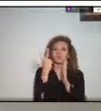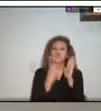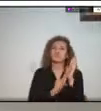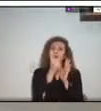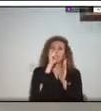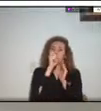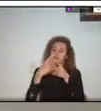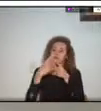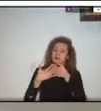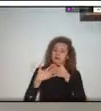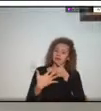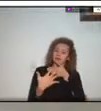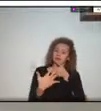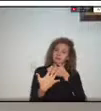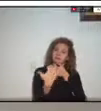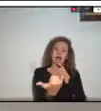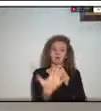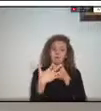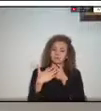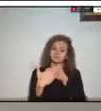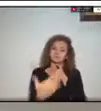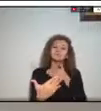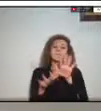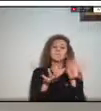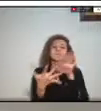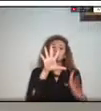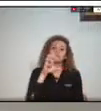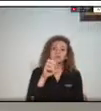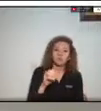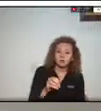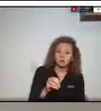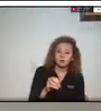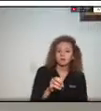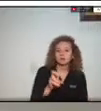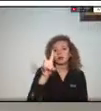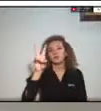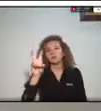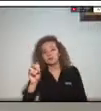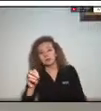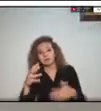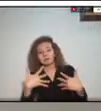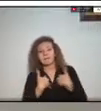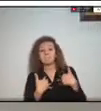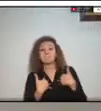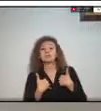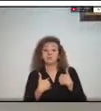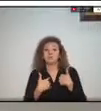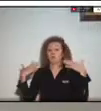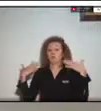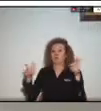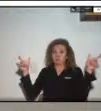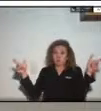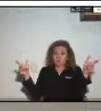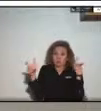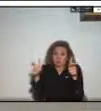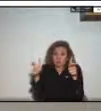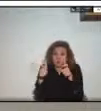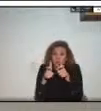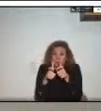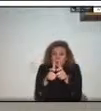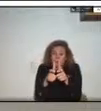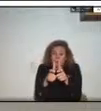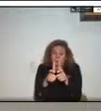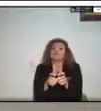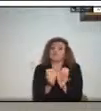un promedio de 50 70 damnificados o sea que hemos disminuido el riesgo bastante creo que el